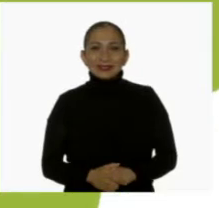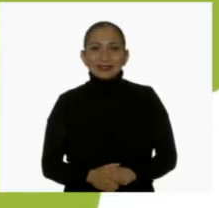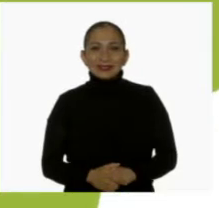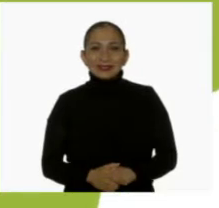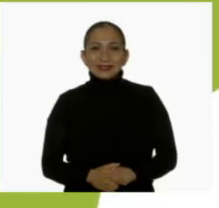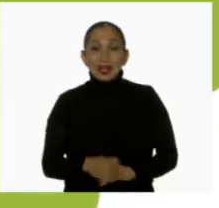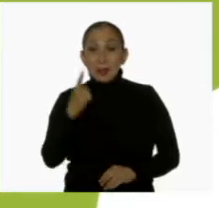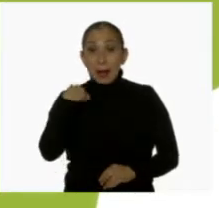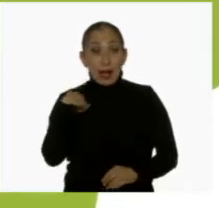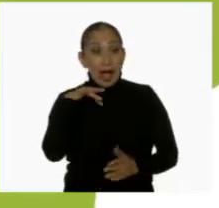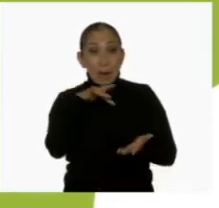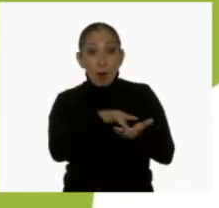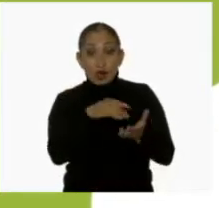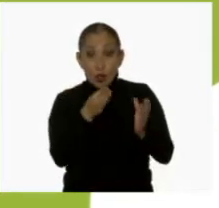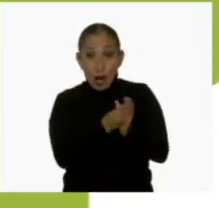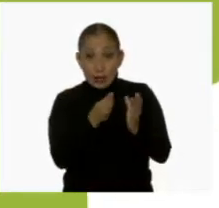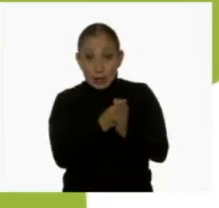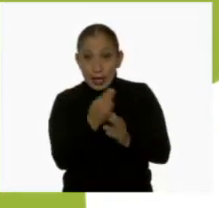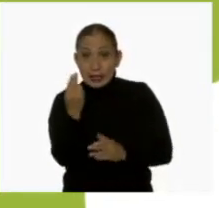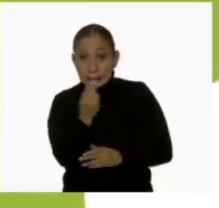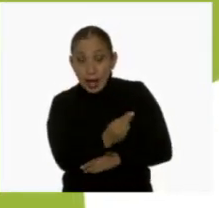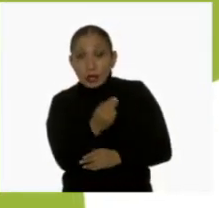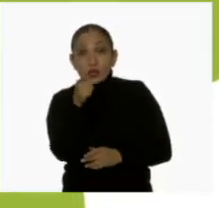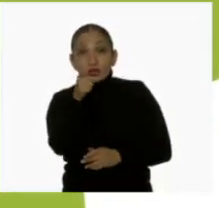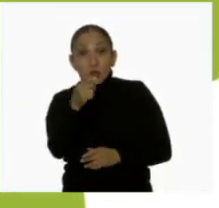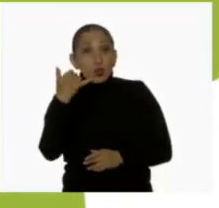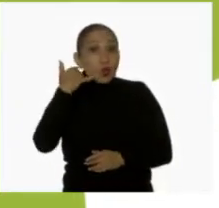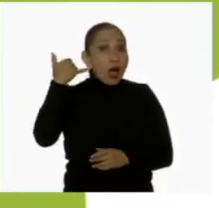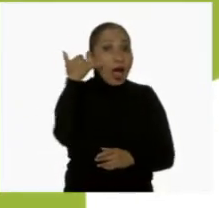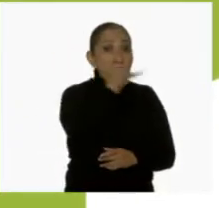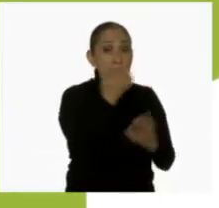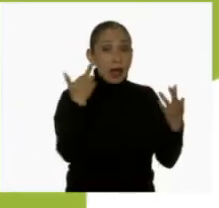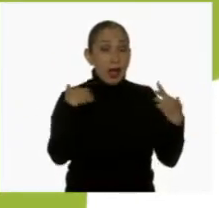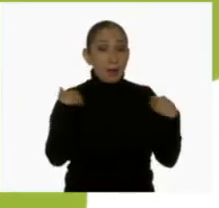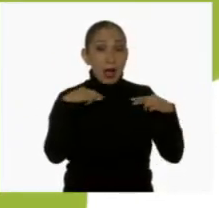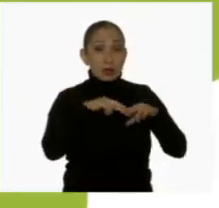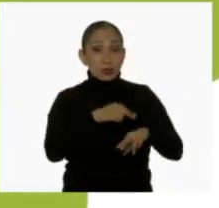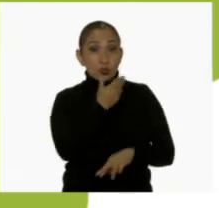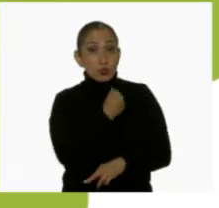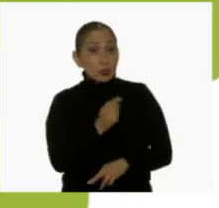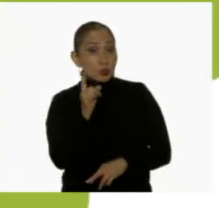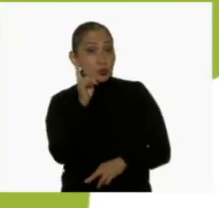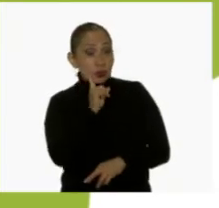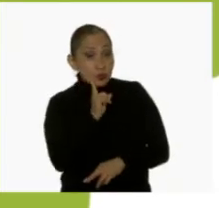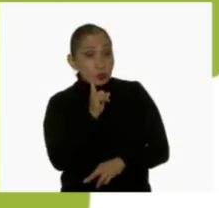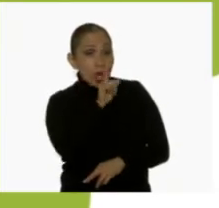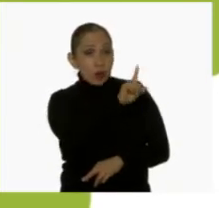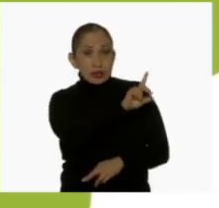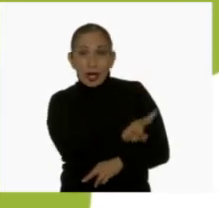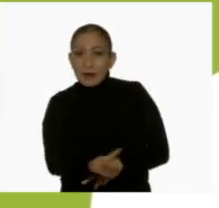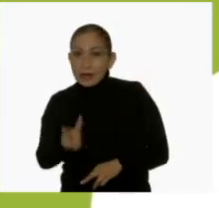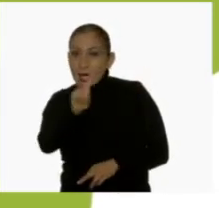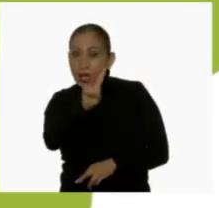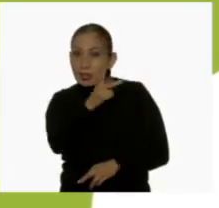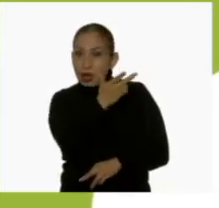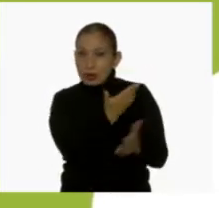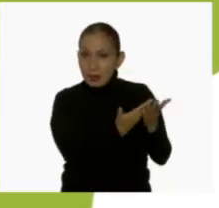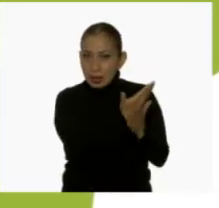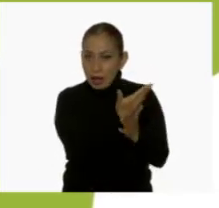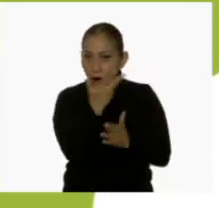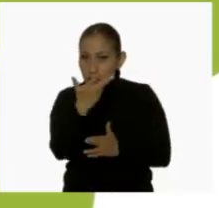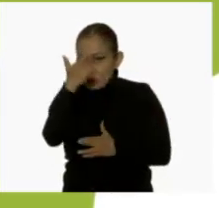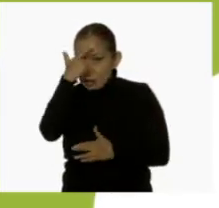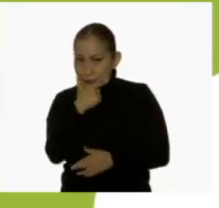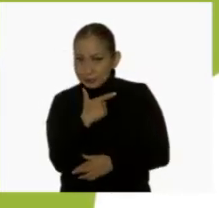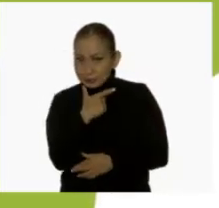Para solicitar apoyo pedagógico, comunícate con maestras y maestros de lunes a viernes de 8 a